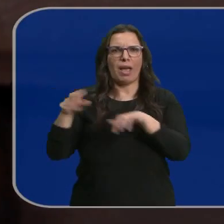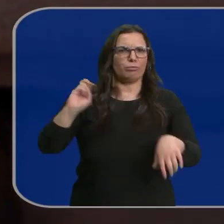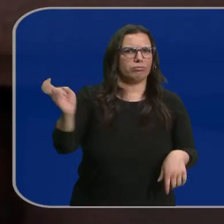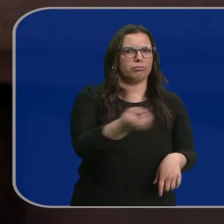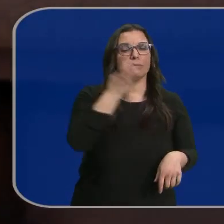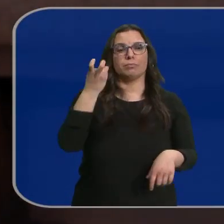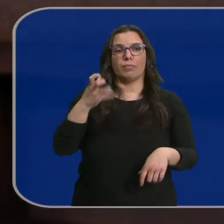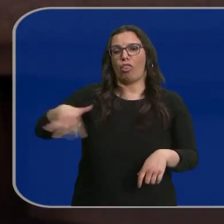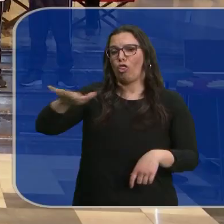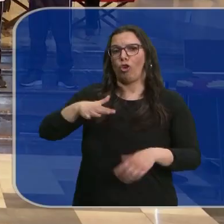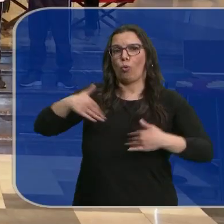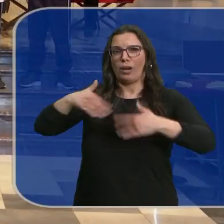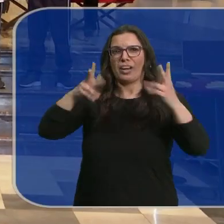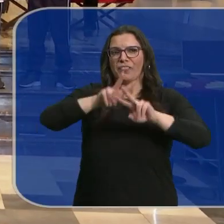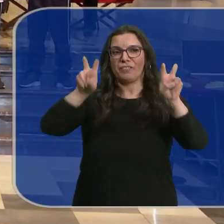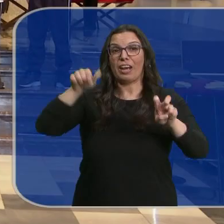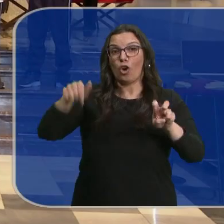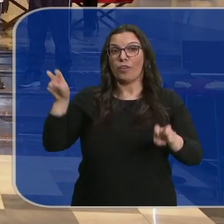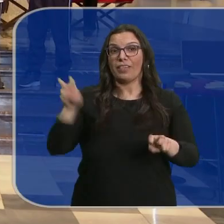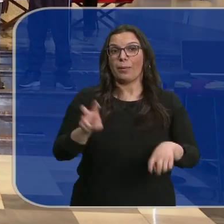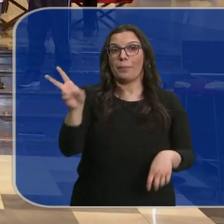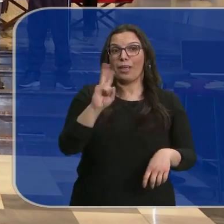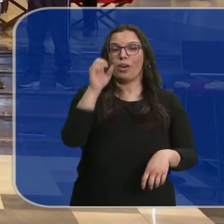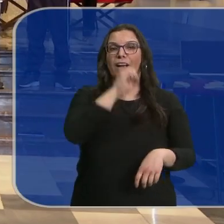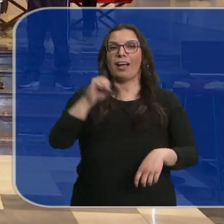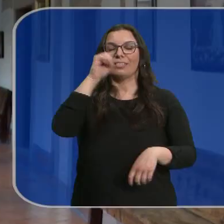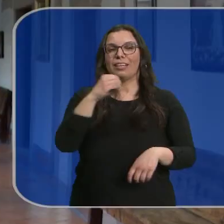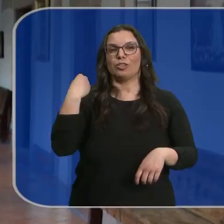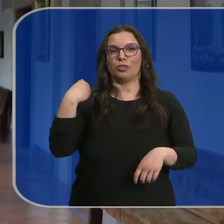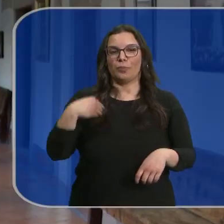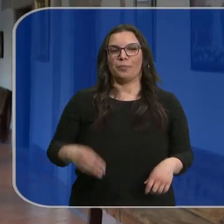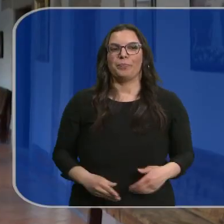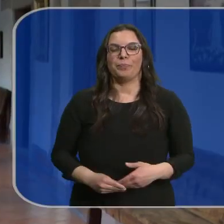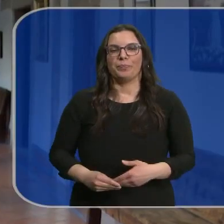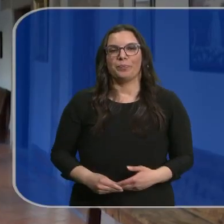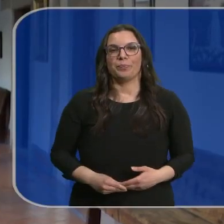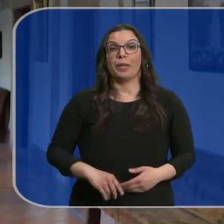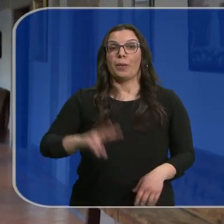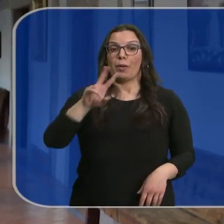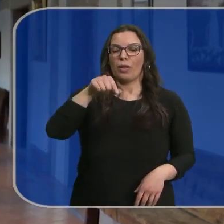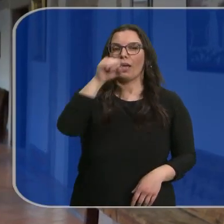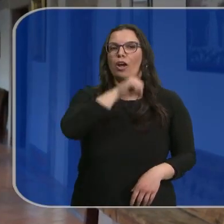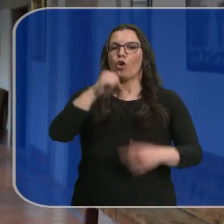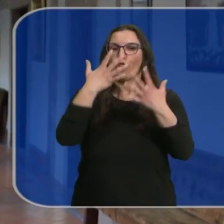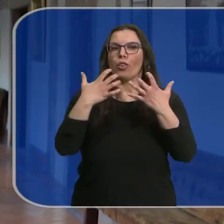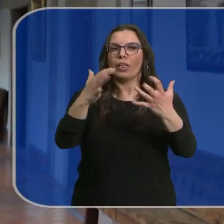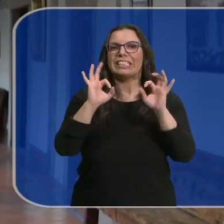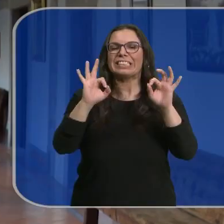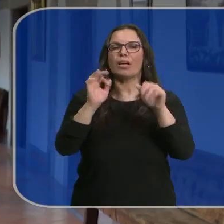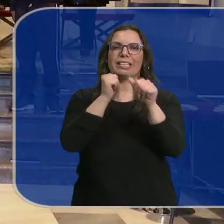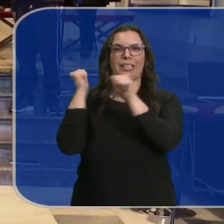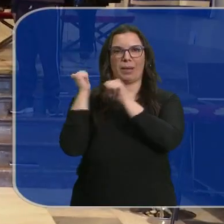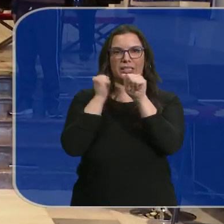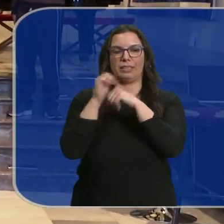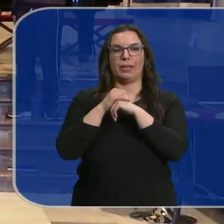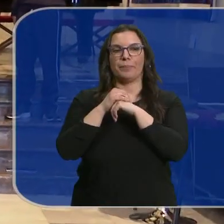Cualquier rincón es bueno. Hoy estarán en Valladolid cantando en los filipinos. En Valladolid hacemos un concierto exclusivamente de Semana